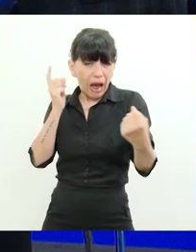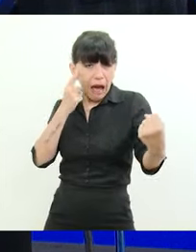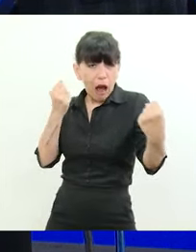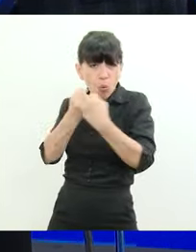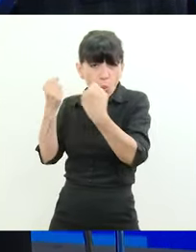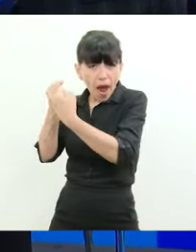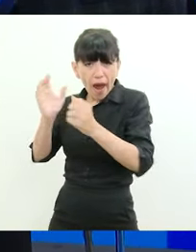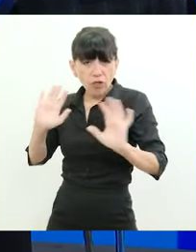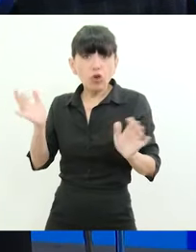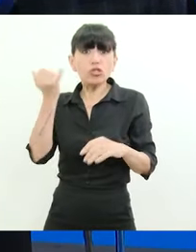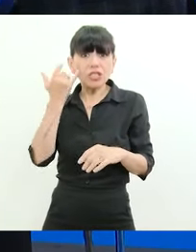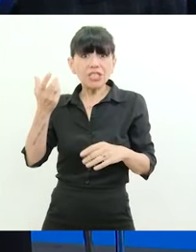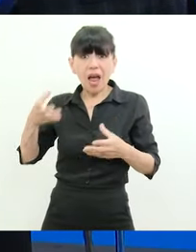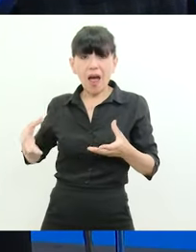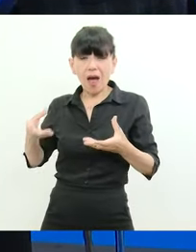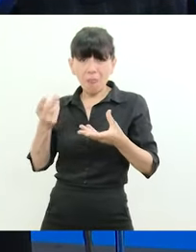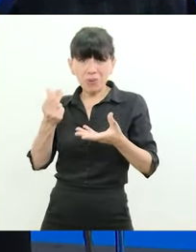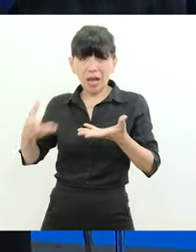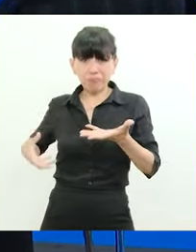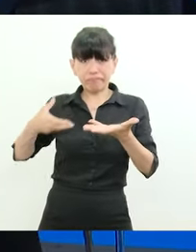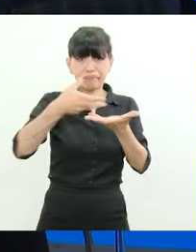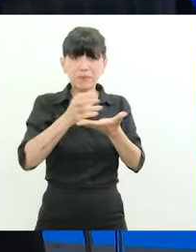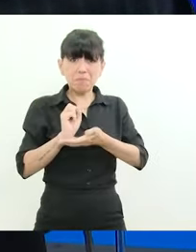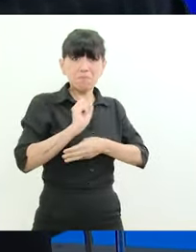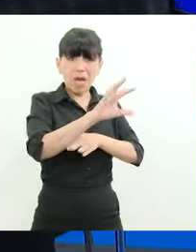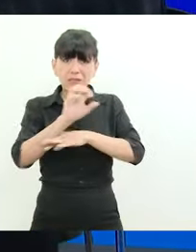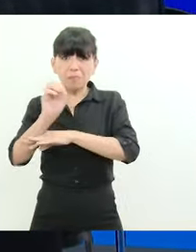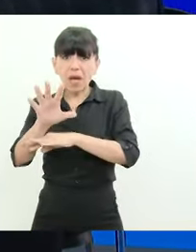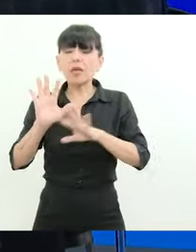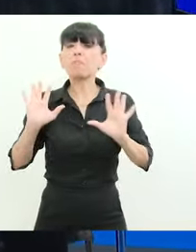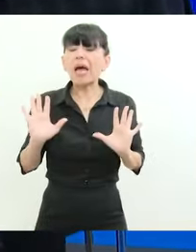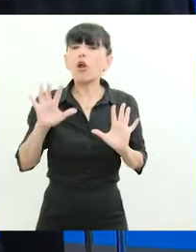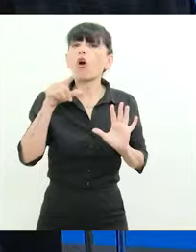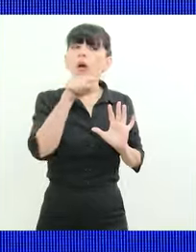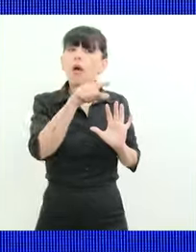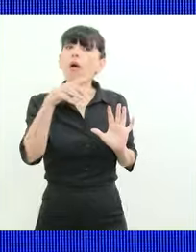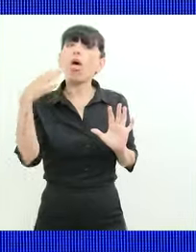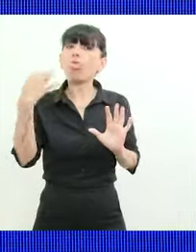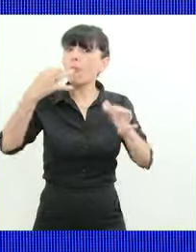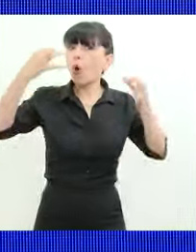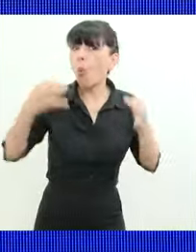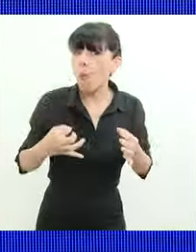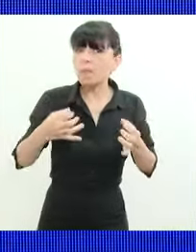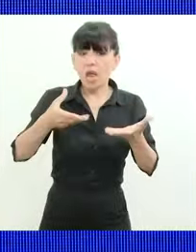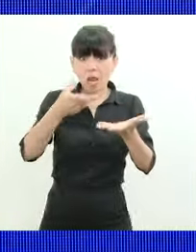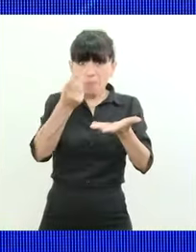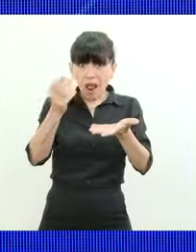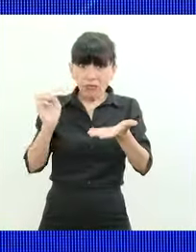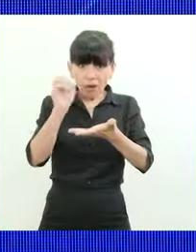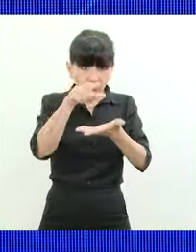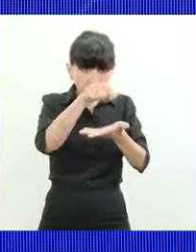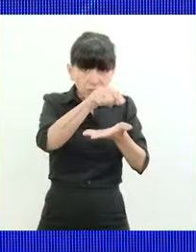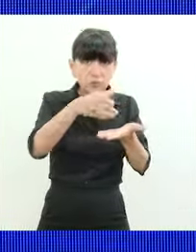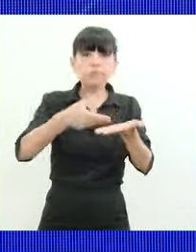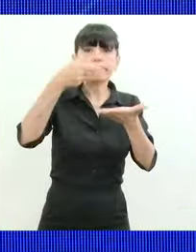transferí parte de los recursos condicionados a que se apliquen en inversión en tecnología cámaras móviles sistemas